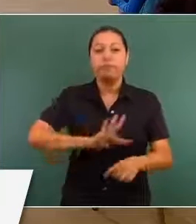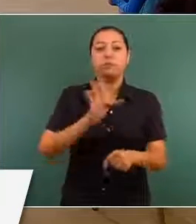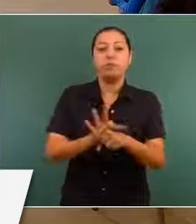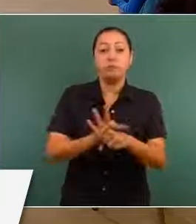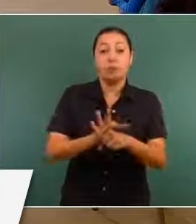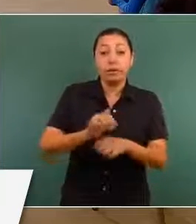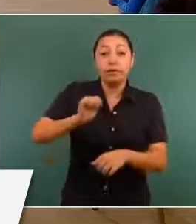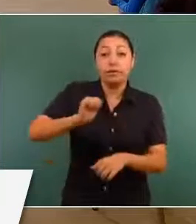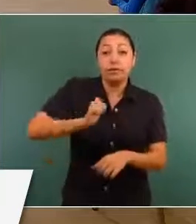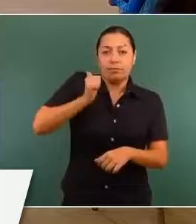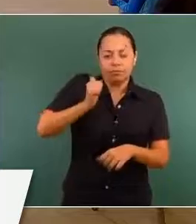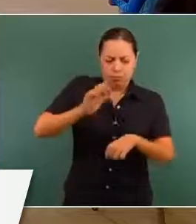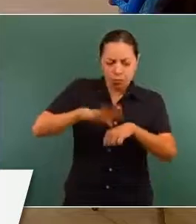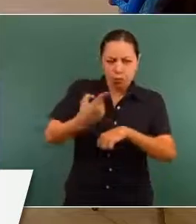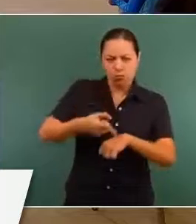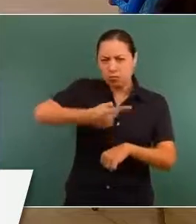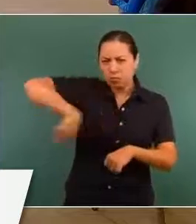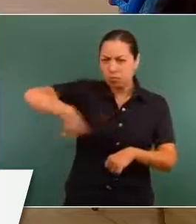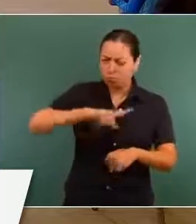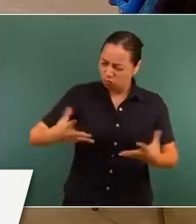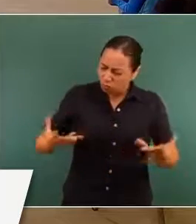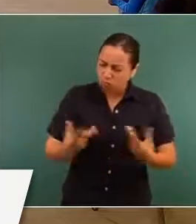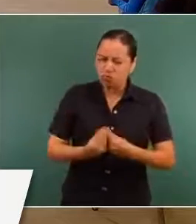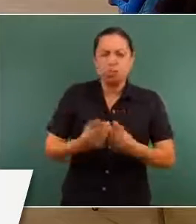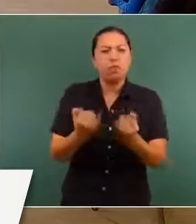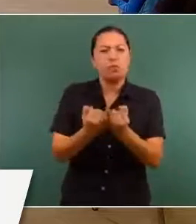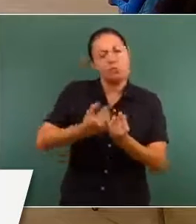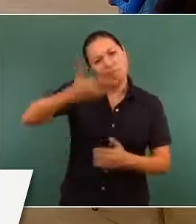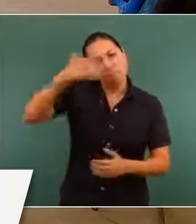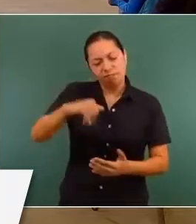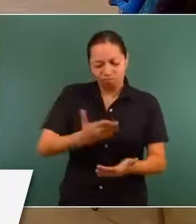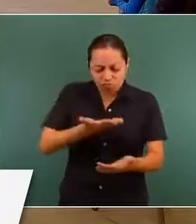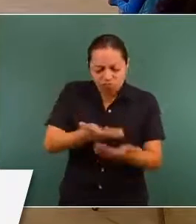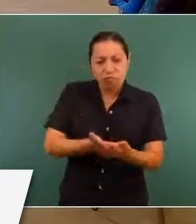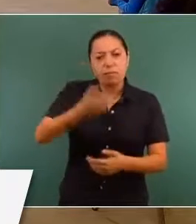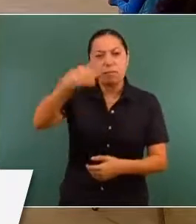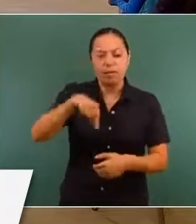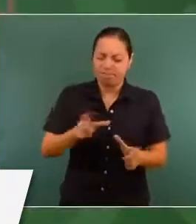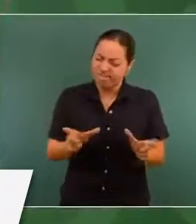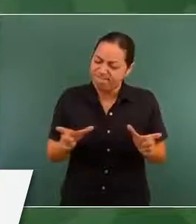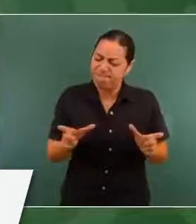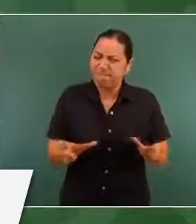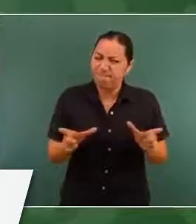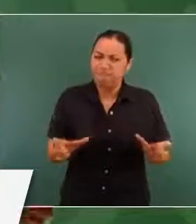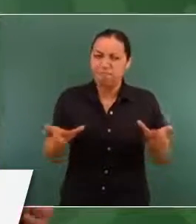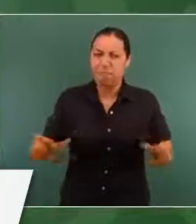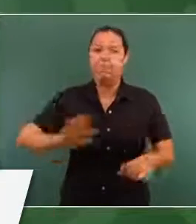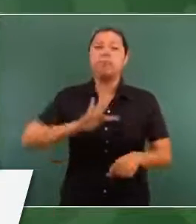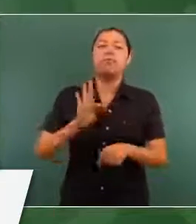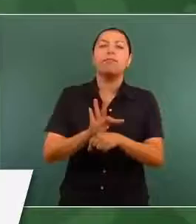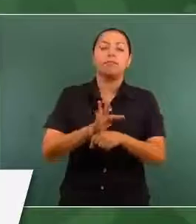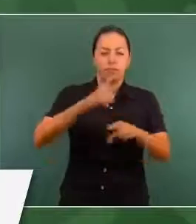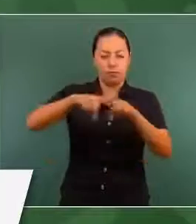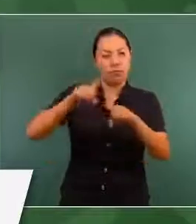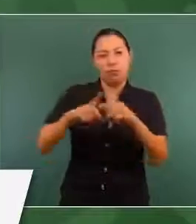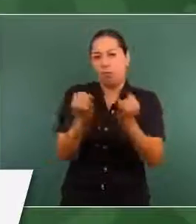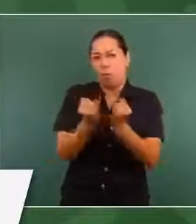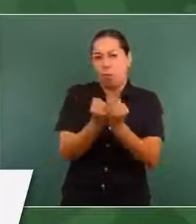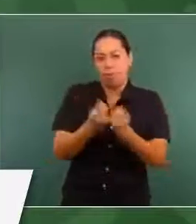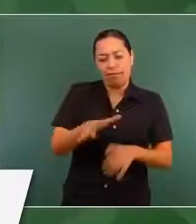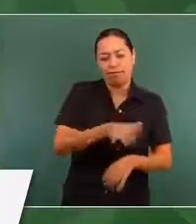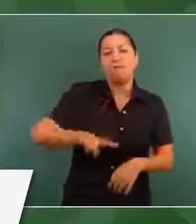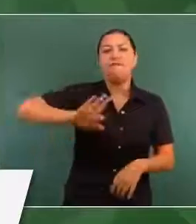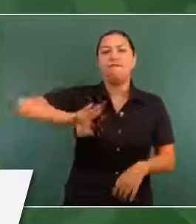permite estar juntos a todos quienes tenemos que ver con la seguridad, sean dependencias federales y estatales.